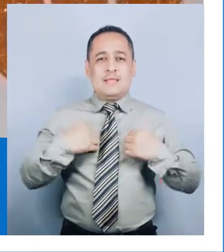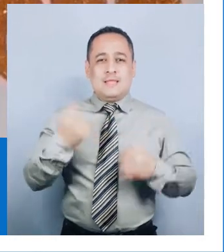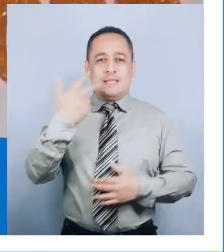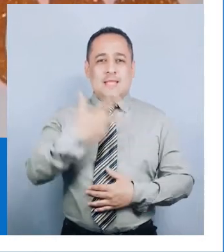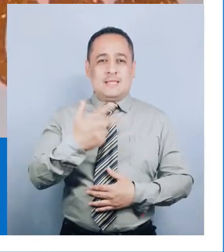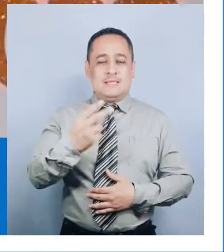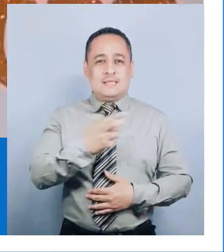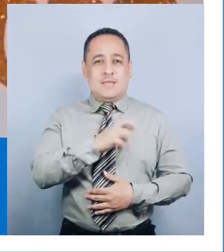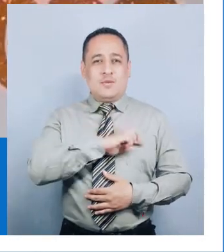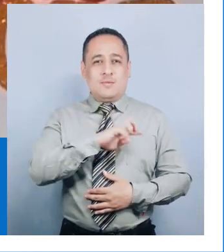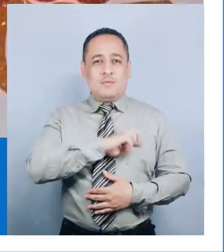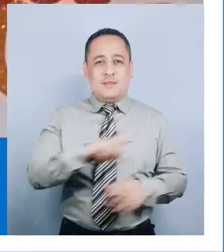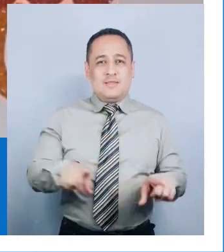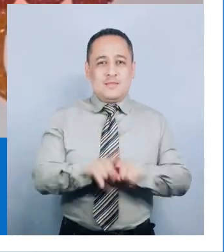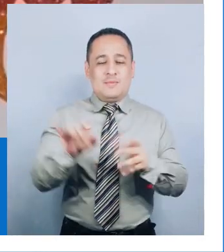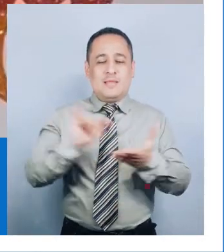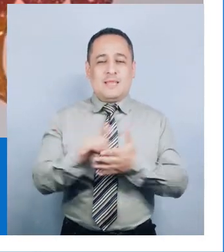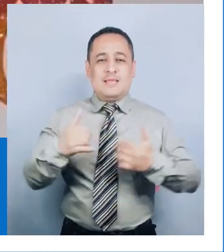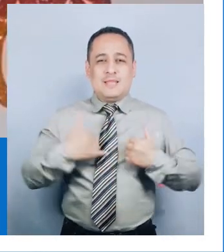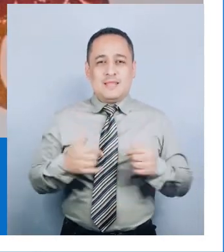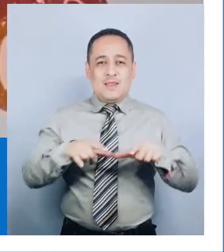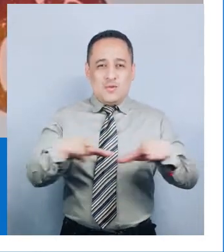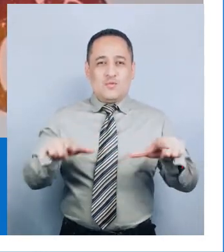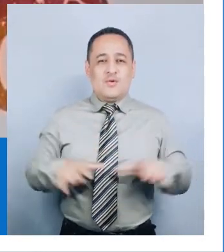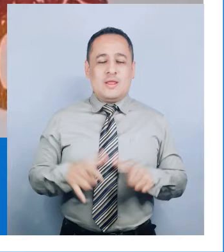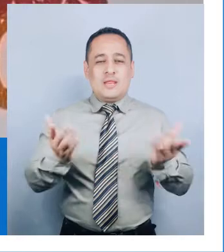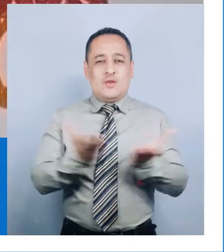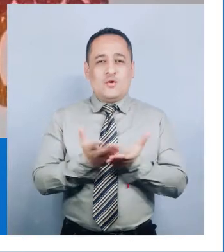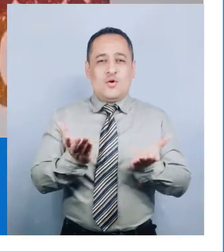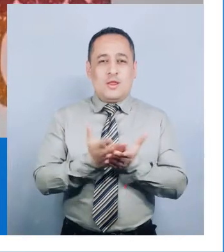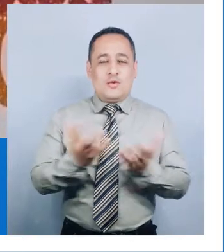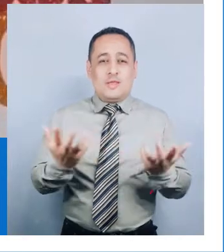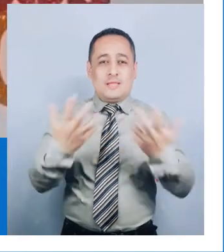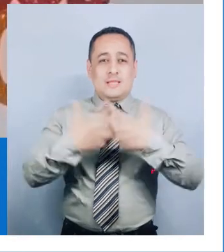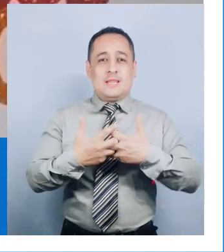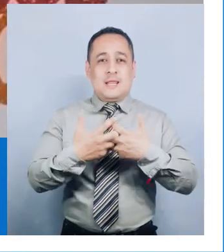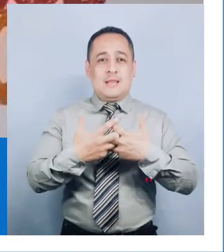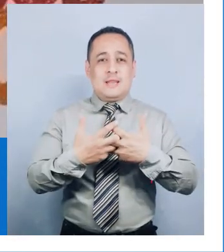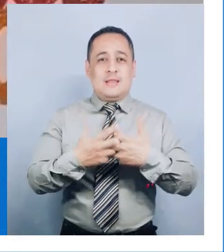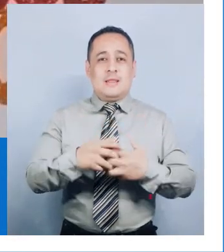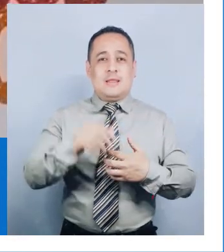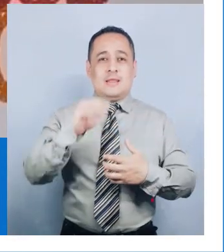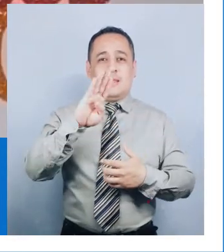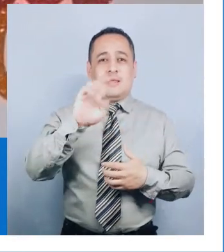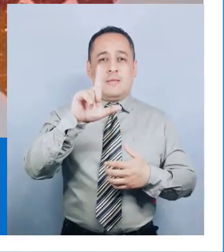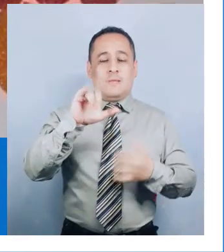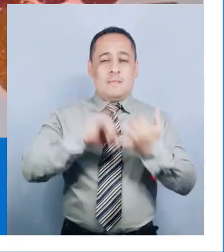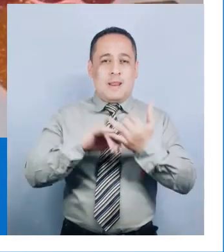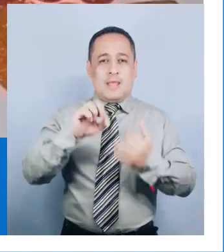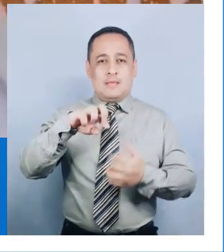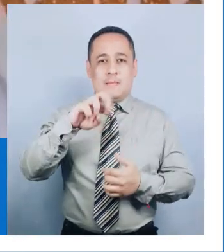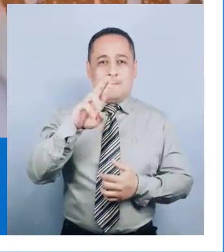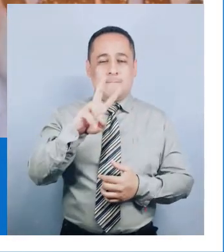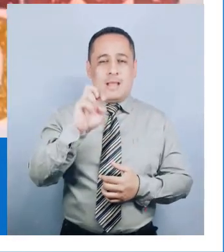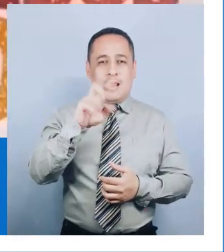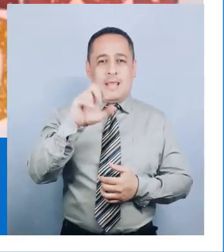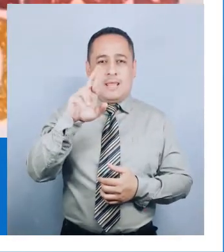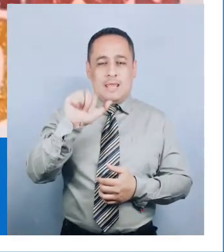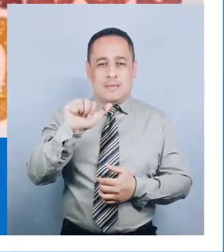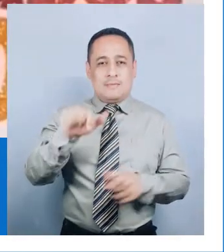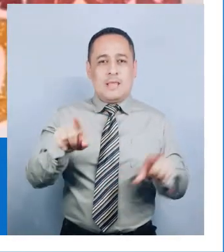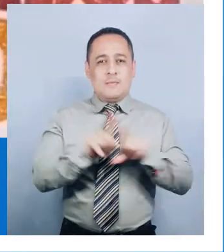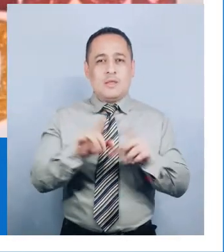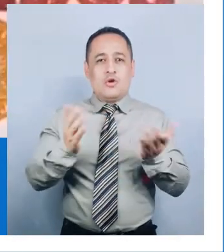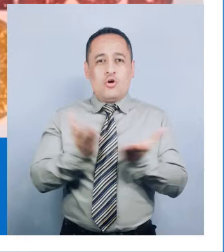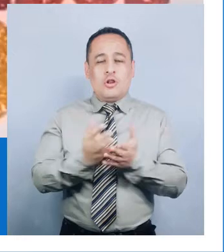del tercer grado de primaria de la institución educativa integral Blas Valera Pérez. Esta